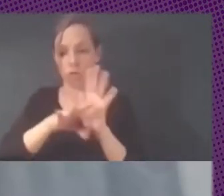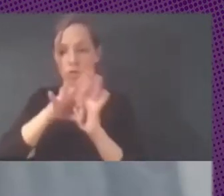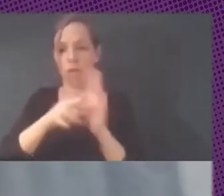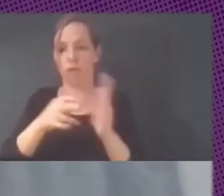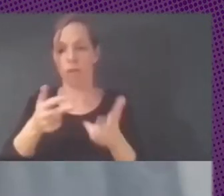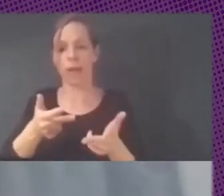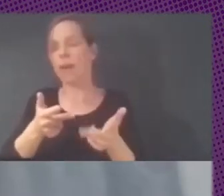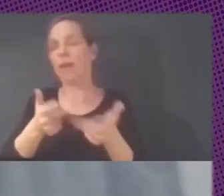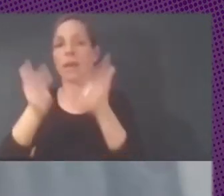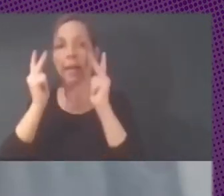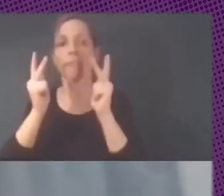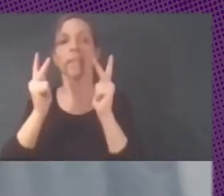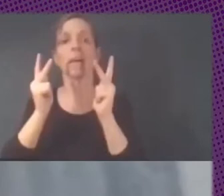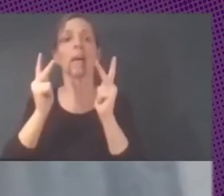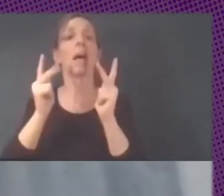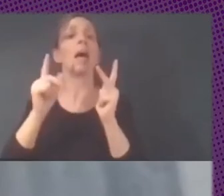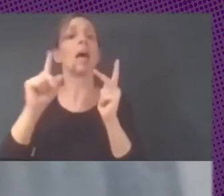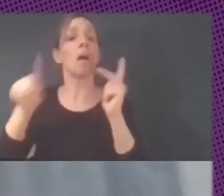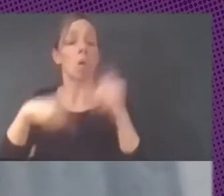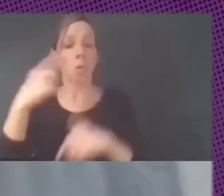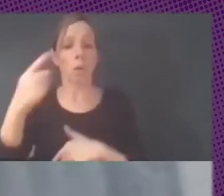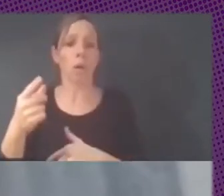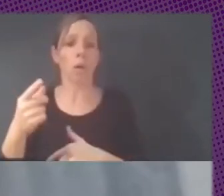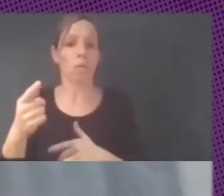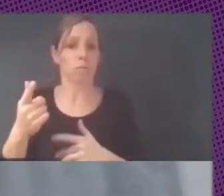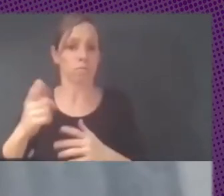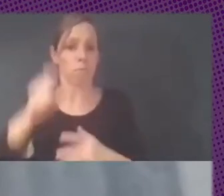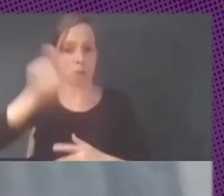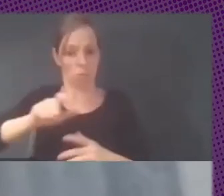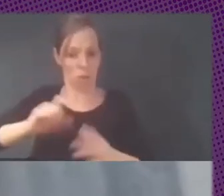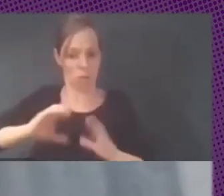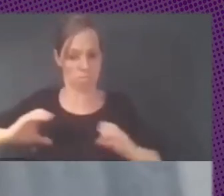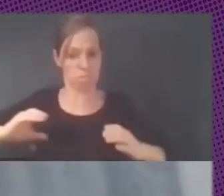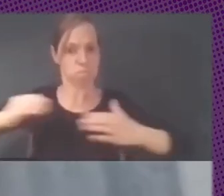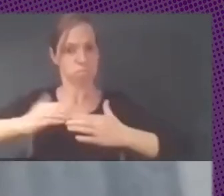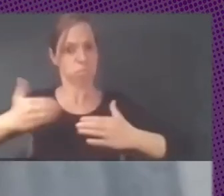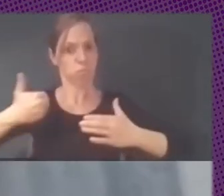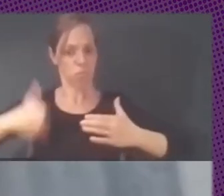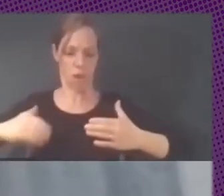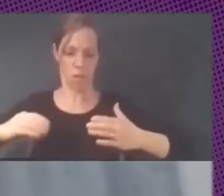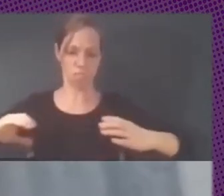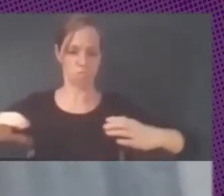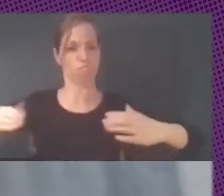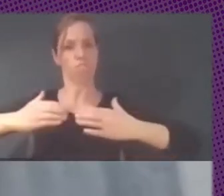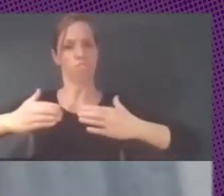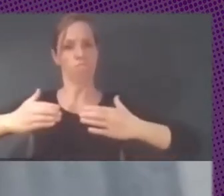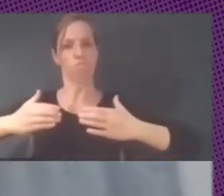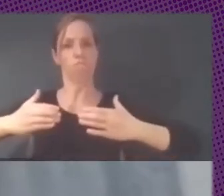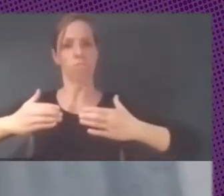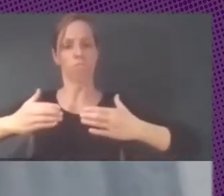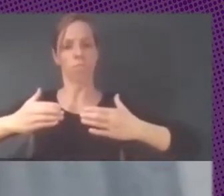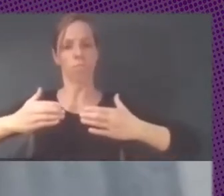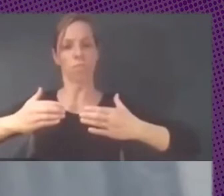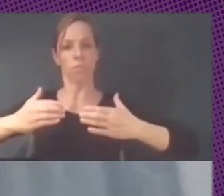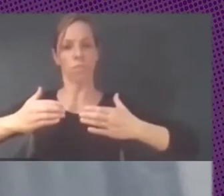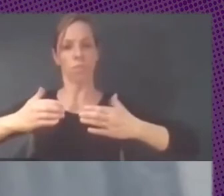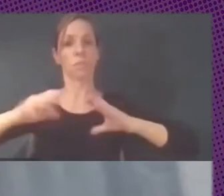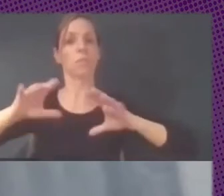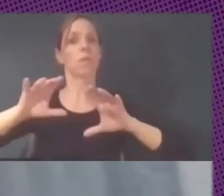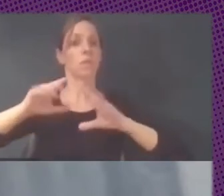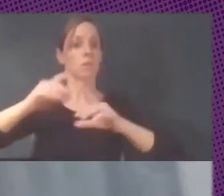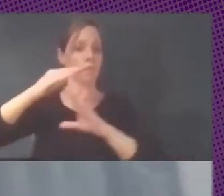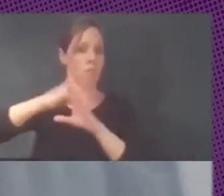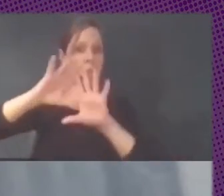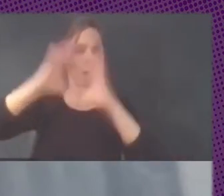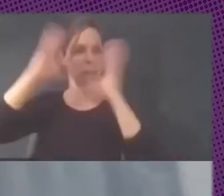bueno, conocimos un montón de gente, armamos, teníamos un grupo muy grande, hicimos internacionalmente